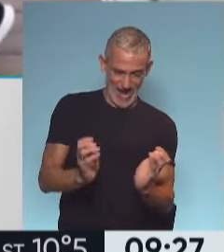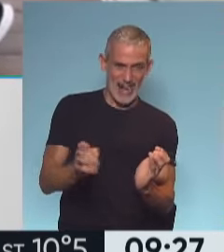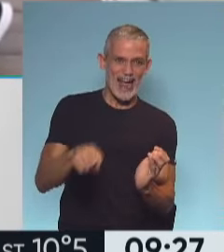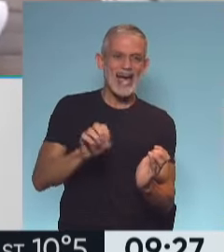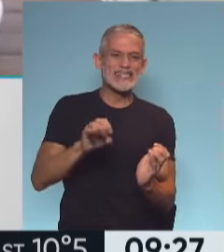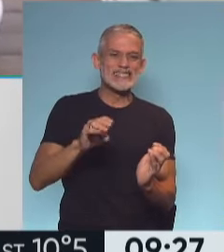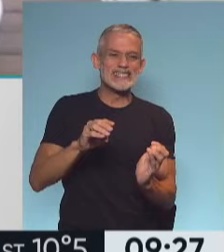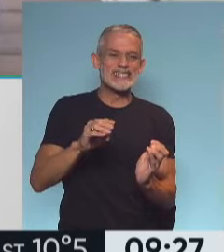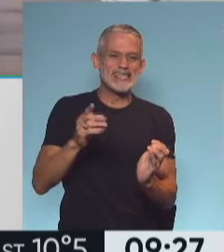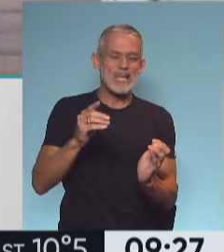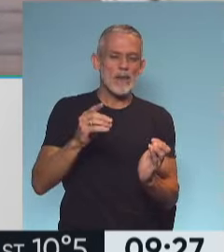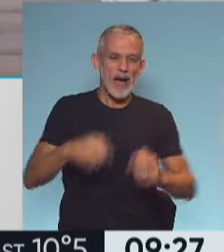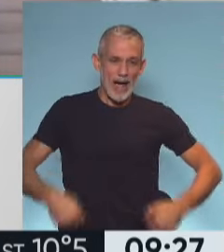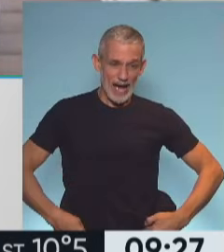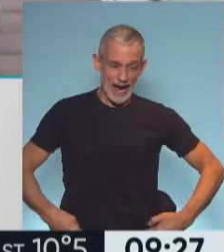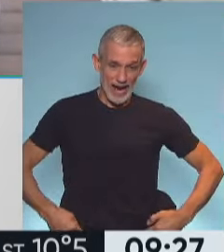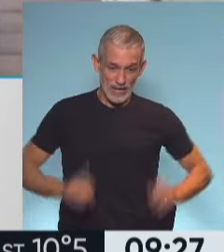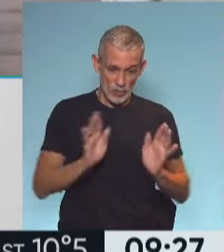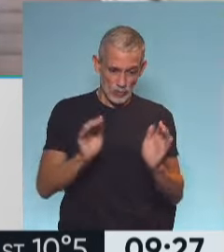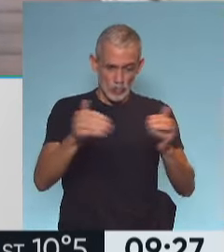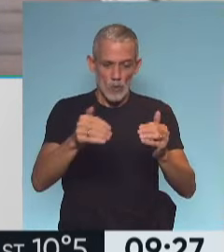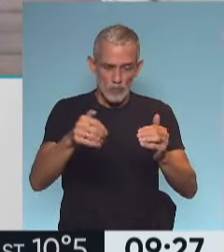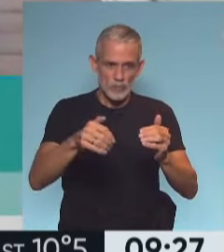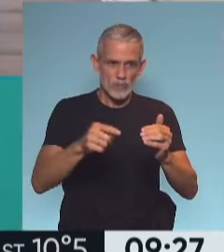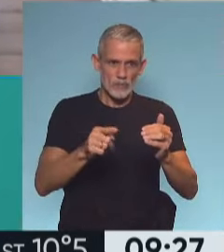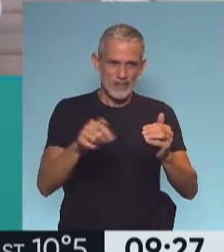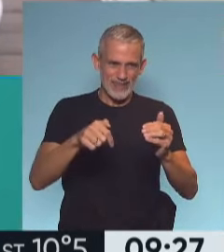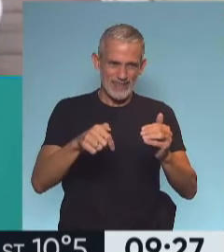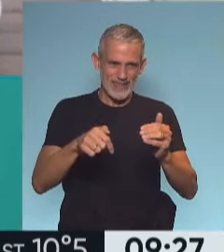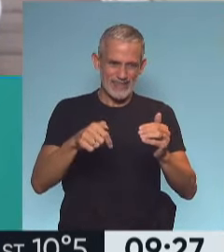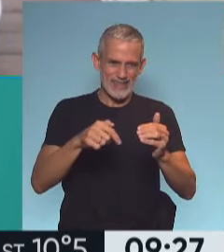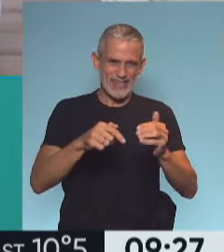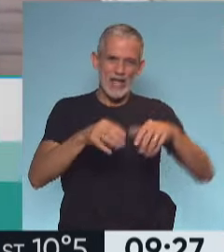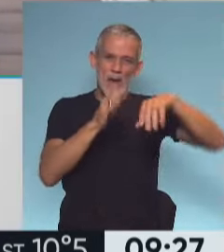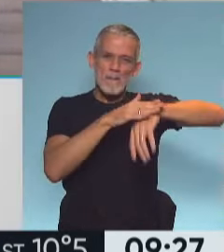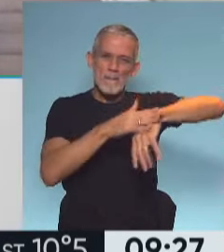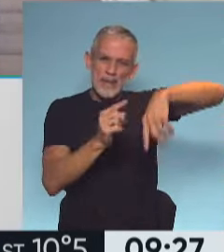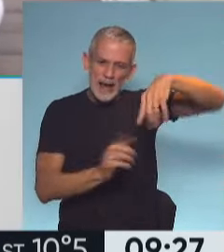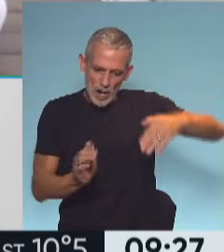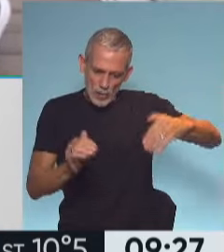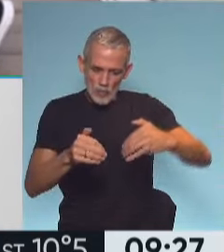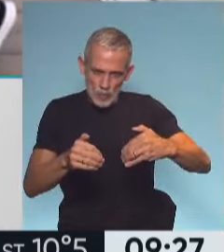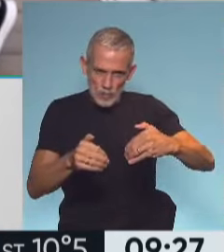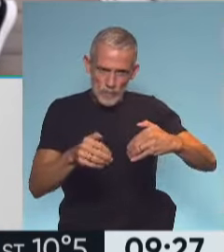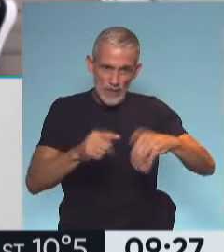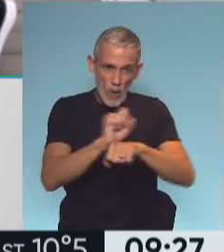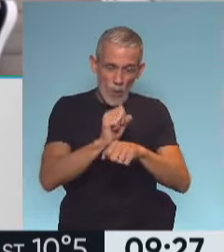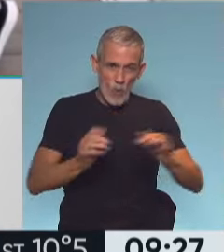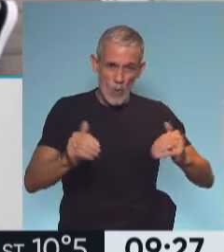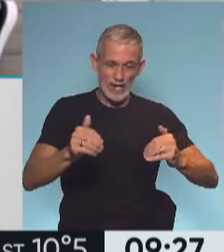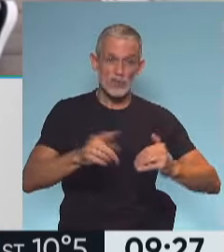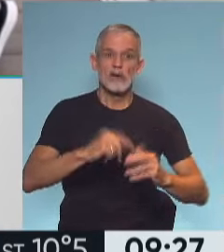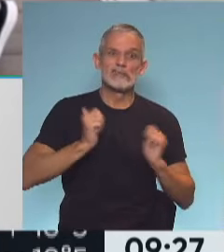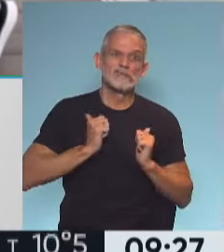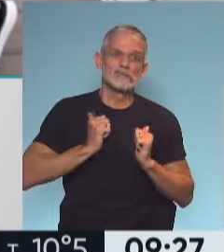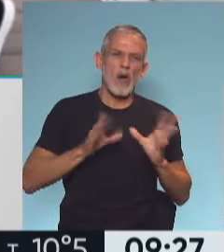lo que llamamos al costadito de la ingle en la cara anterior del músculo en la parte próxima que es el centro del cuerpo. Y eso cuando estamos mucho